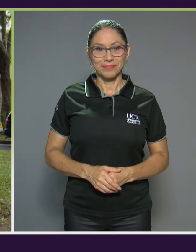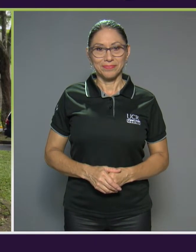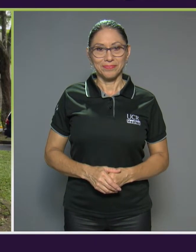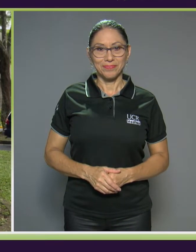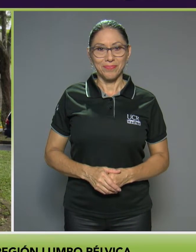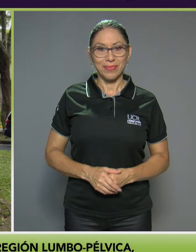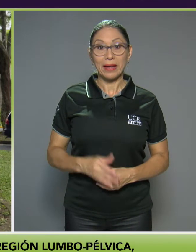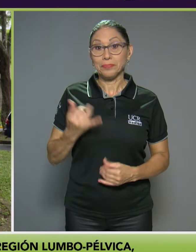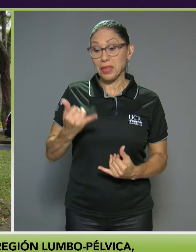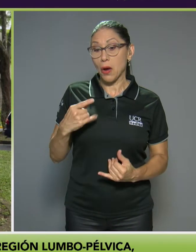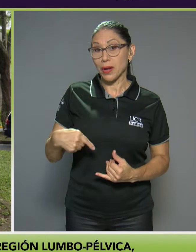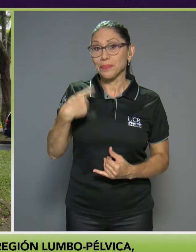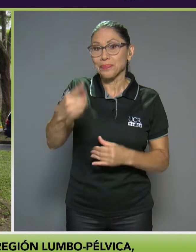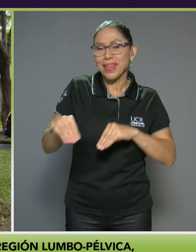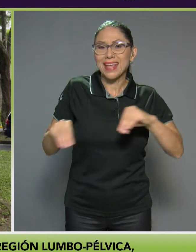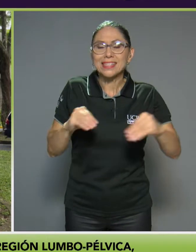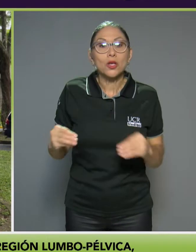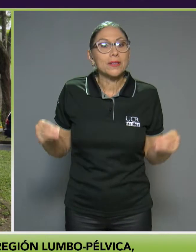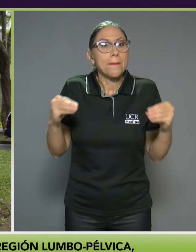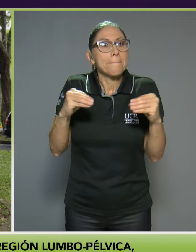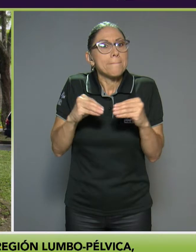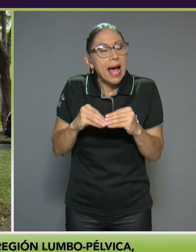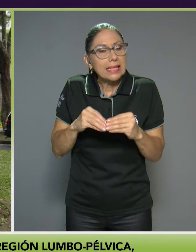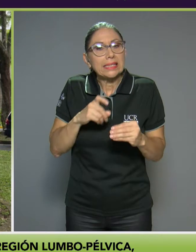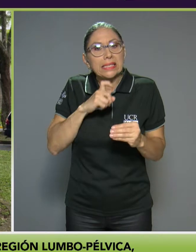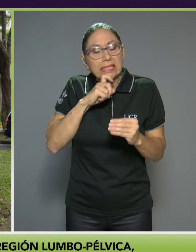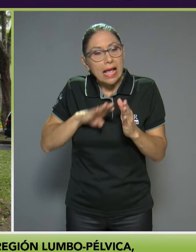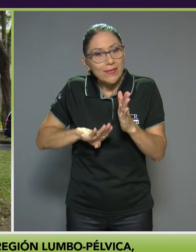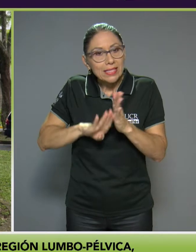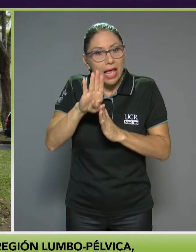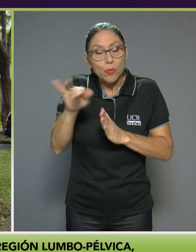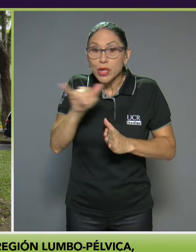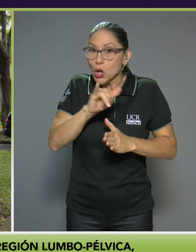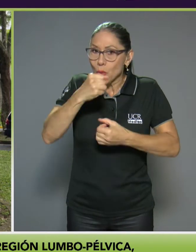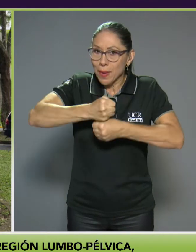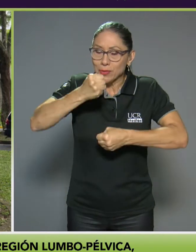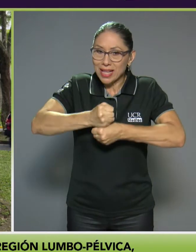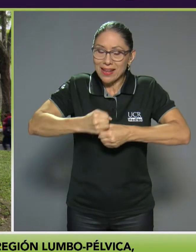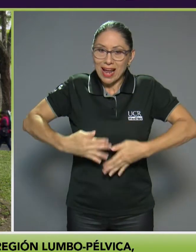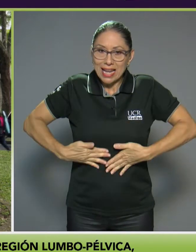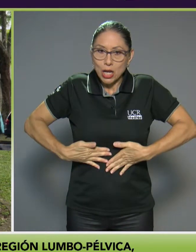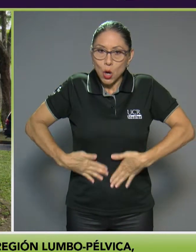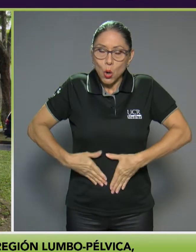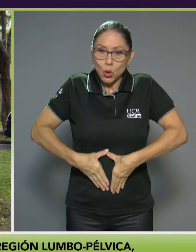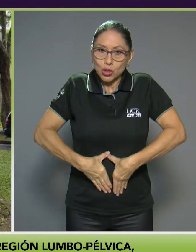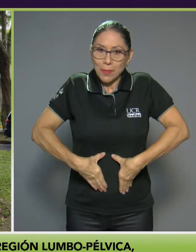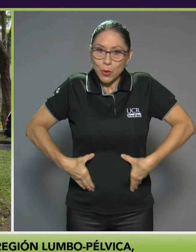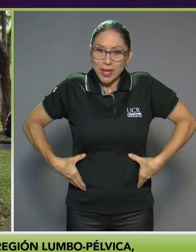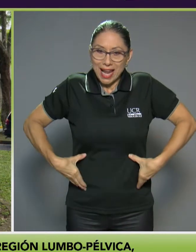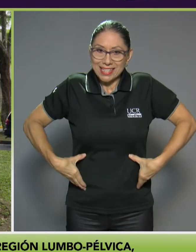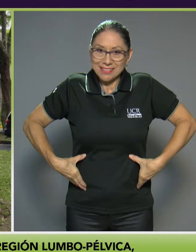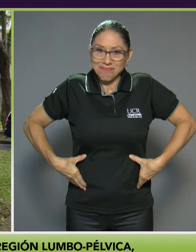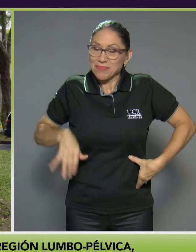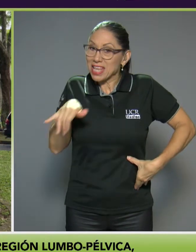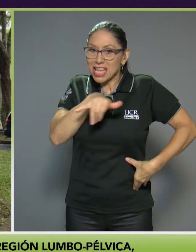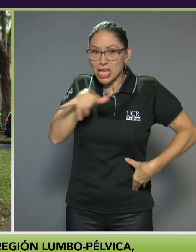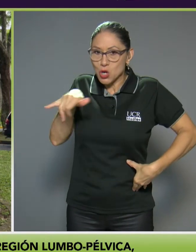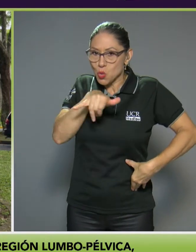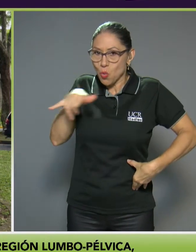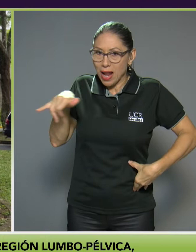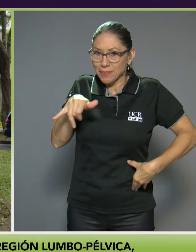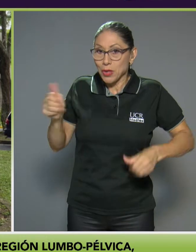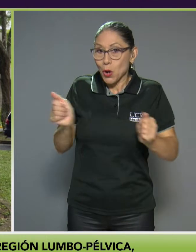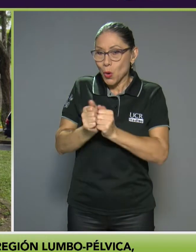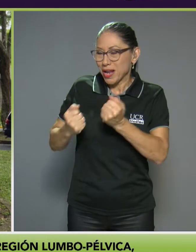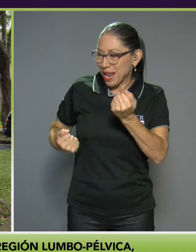Este siguiente ejercicio es un poco más avanzado. Igual vamos a estar trabajando la parte del core, los abdominales. Entonces, igual vamos a tener el apoyo